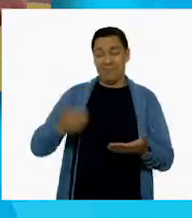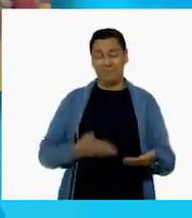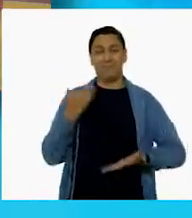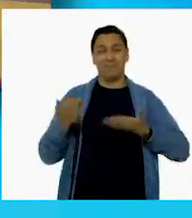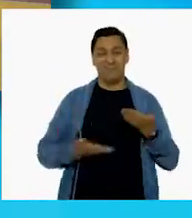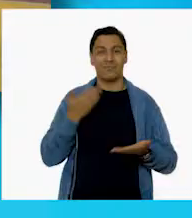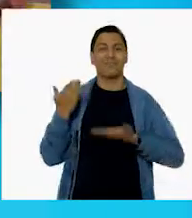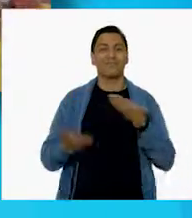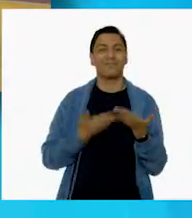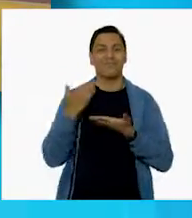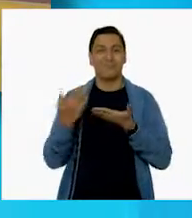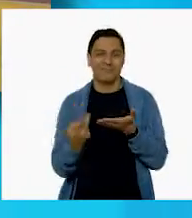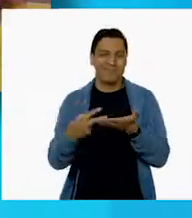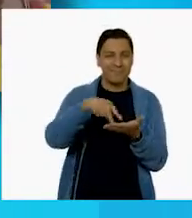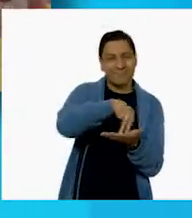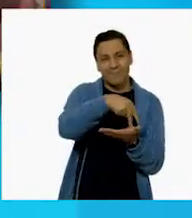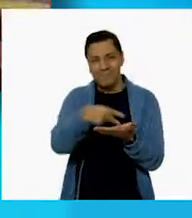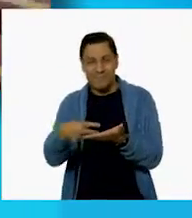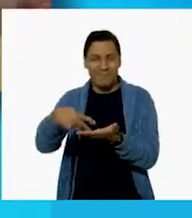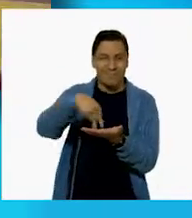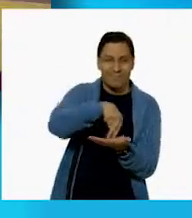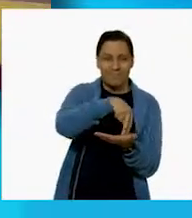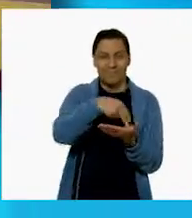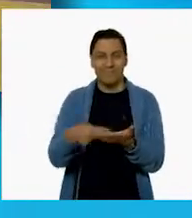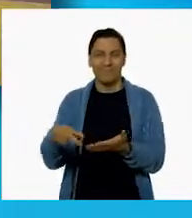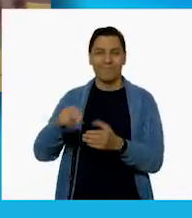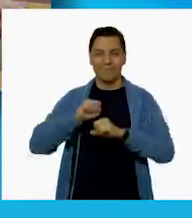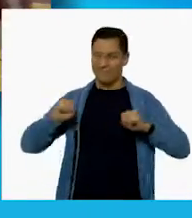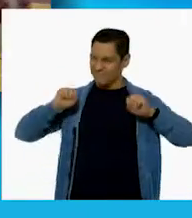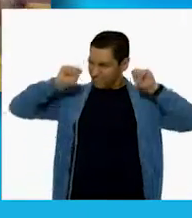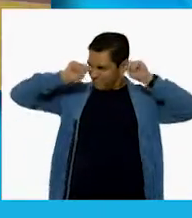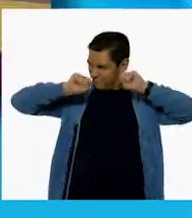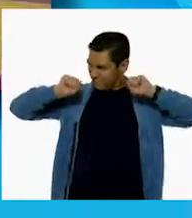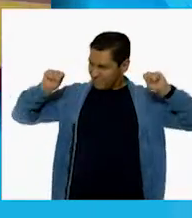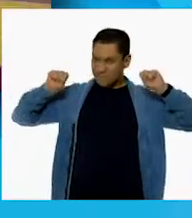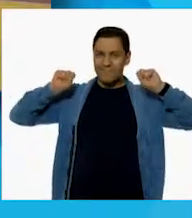y estirarse.